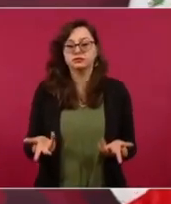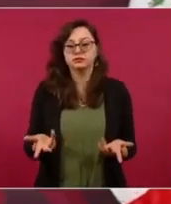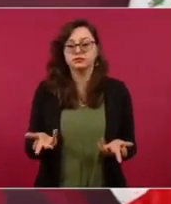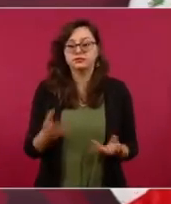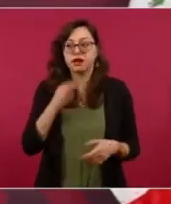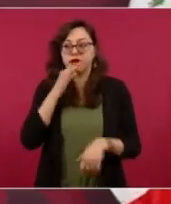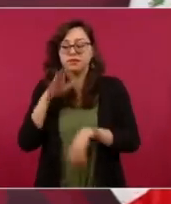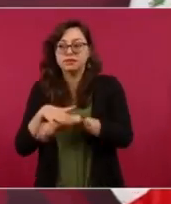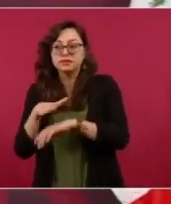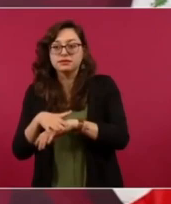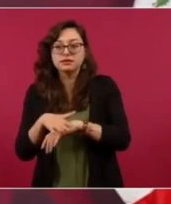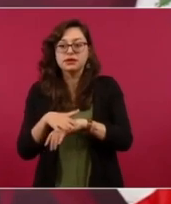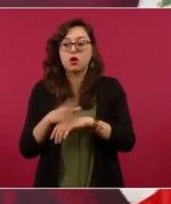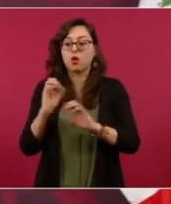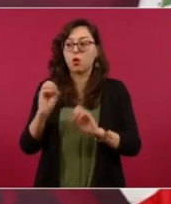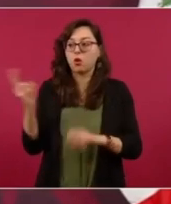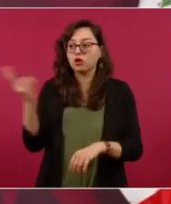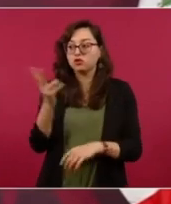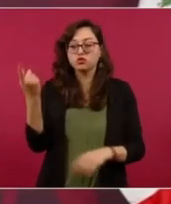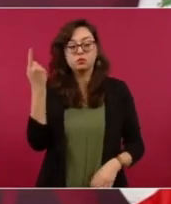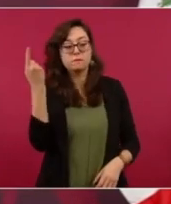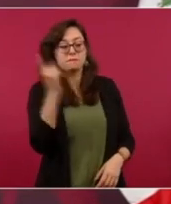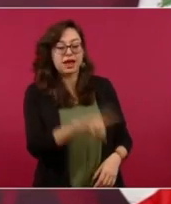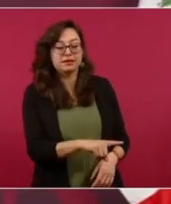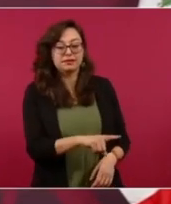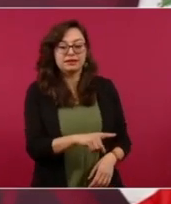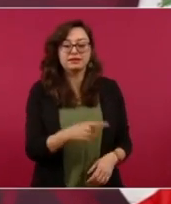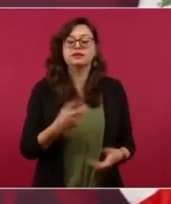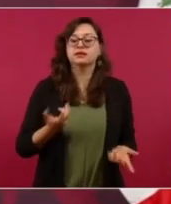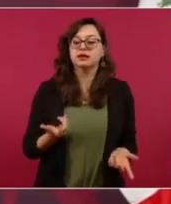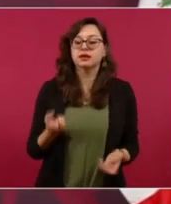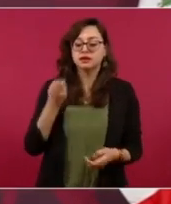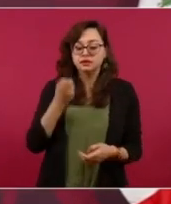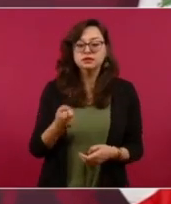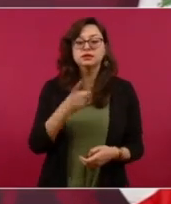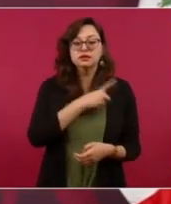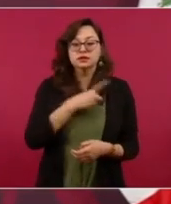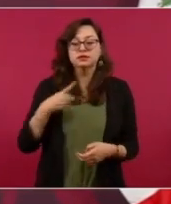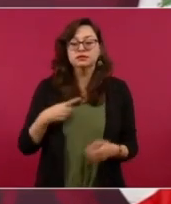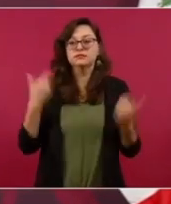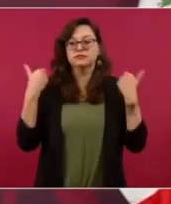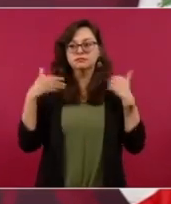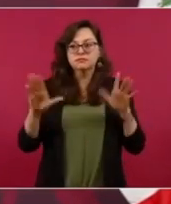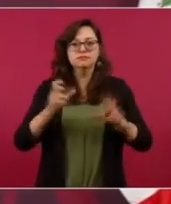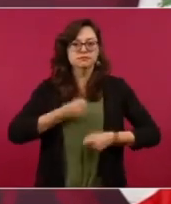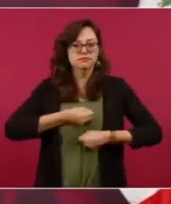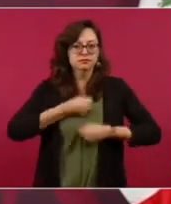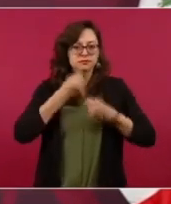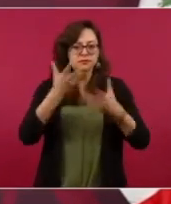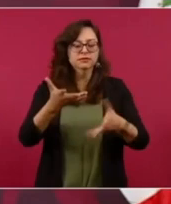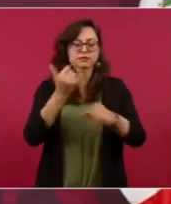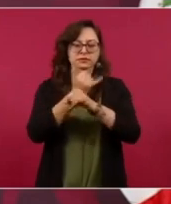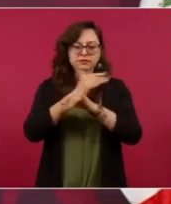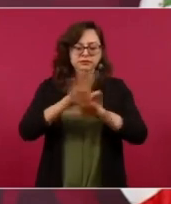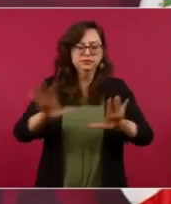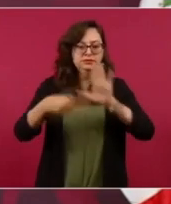de Seguridad. Y otra cosa también muy importante,